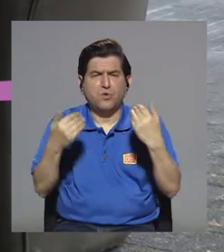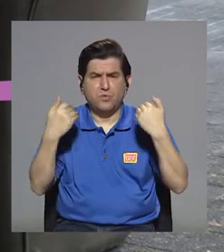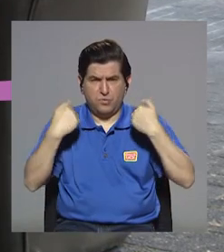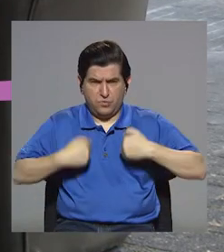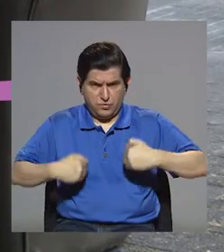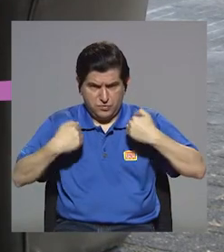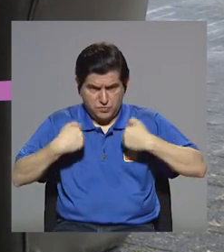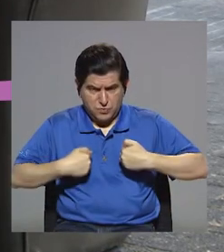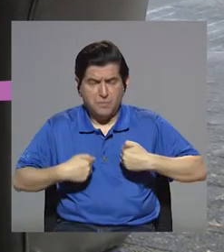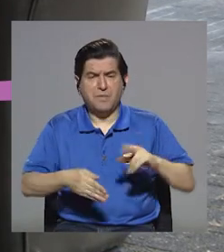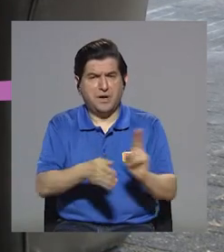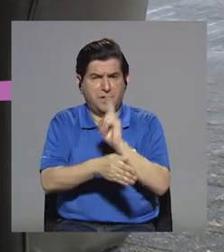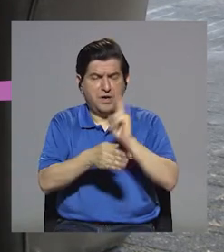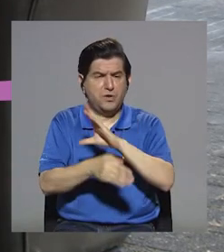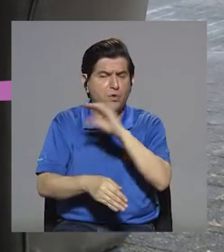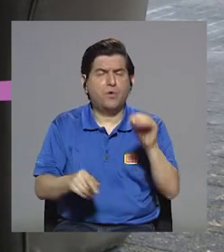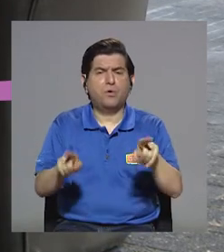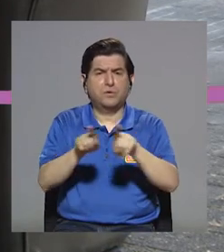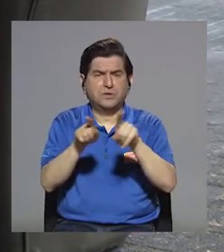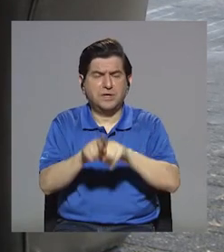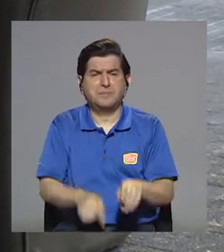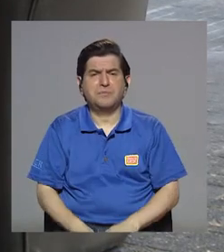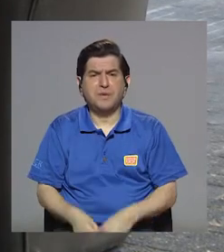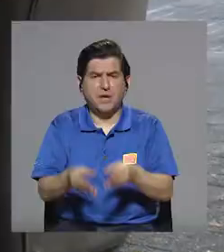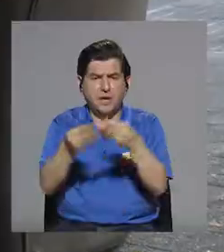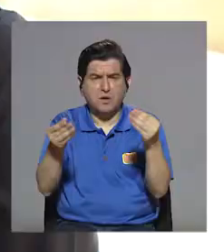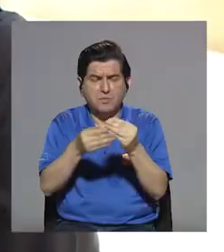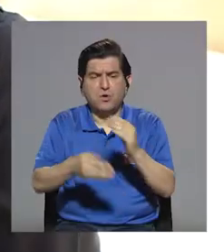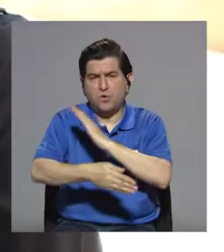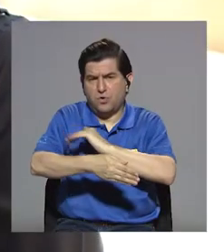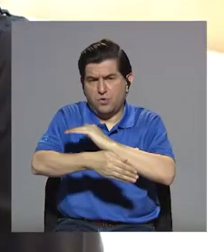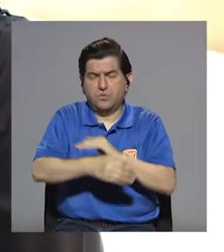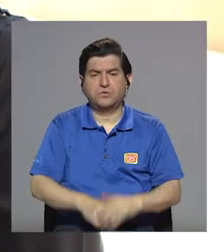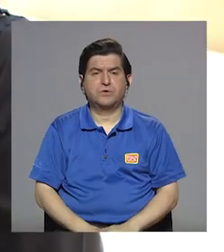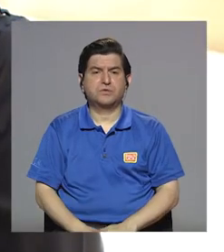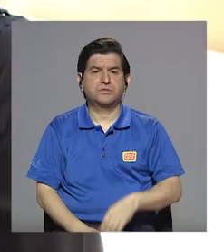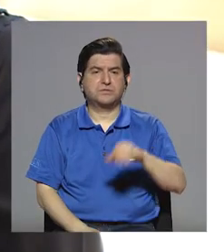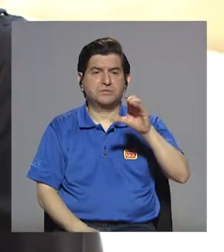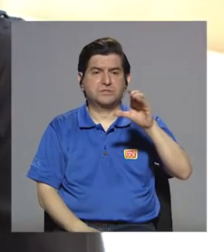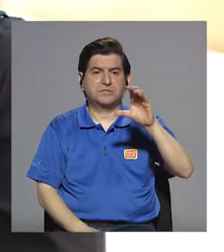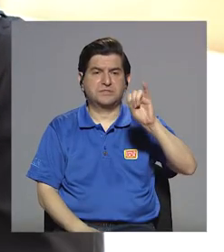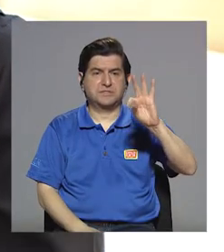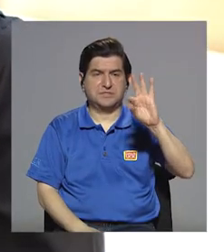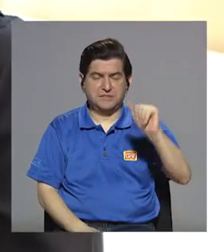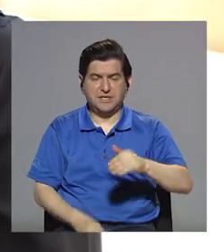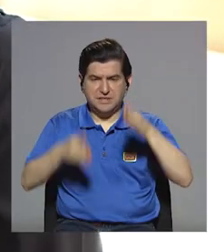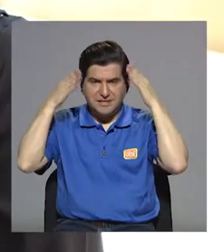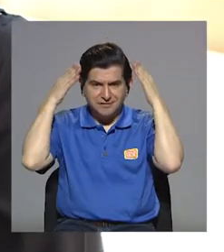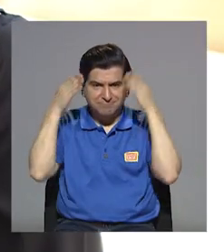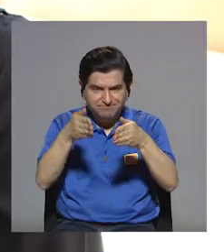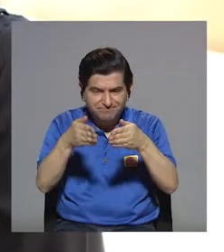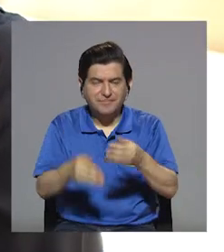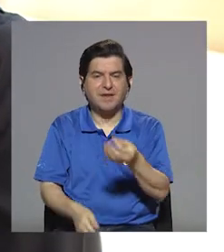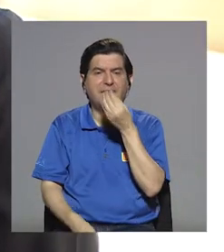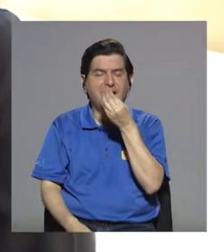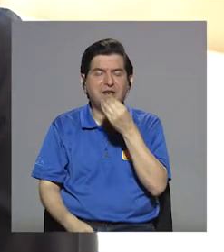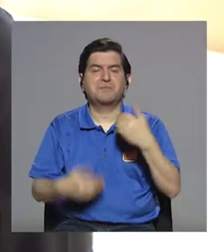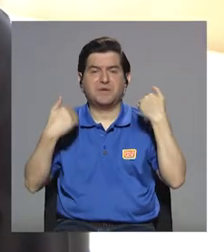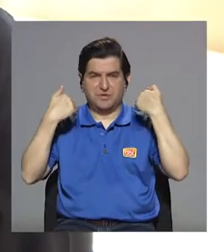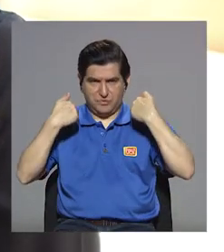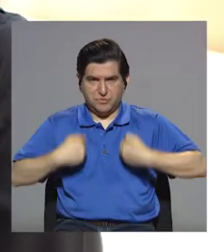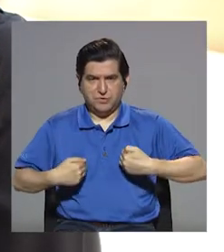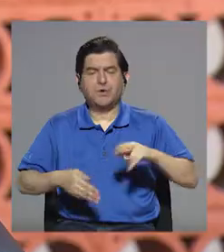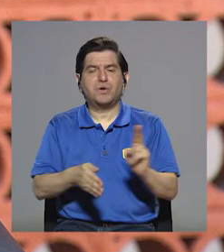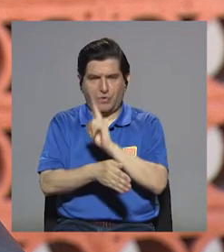humano o también pueden ser, digamos, productos para mascotas? No, el cita se enfoca en lo que es alimentos de